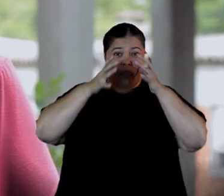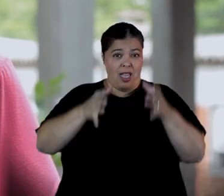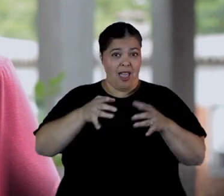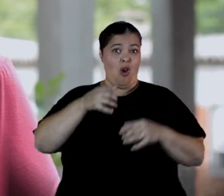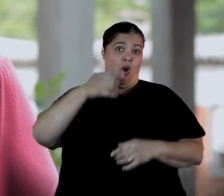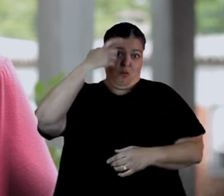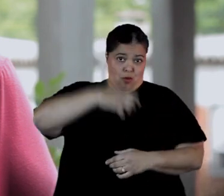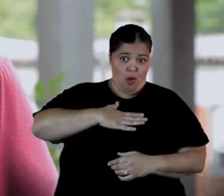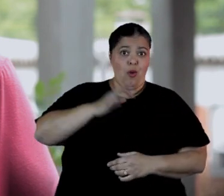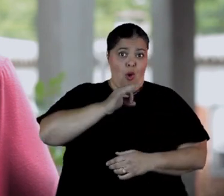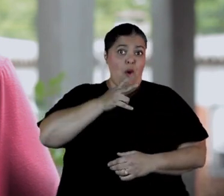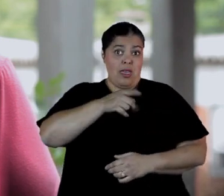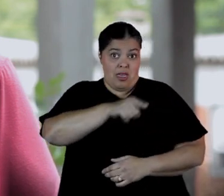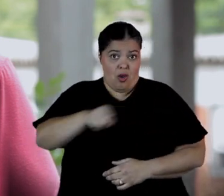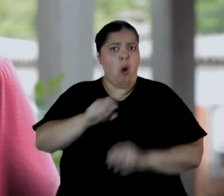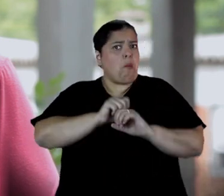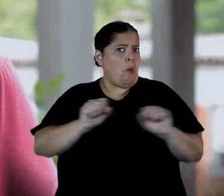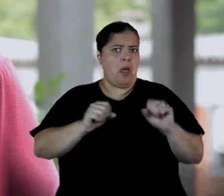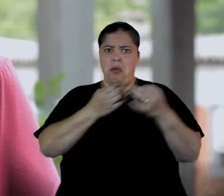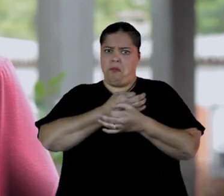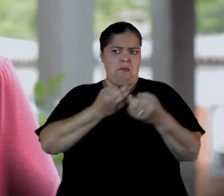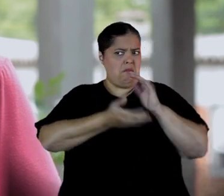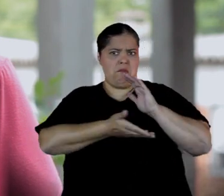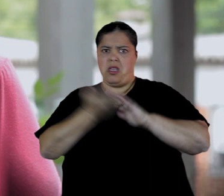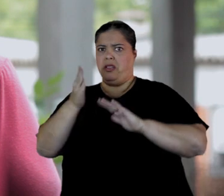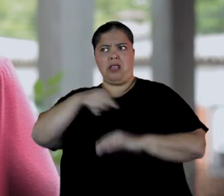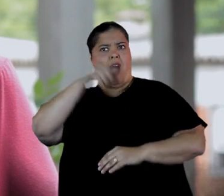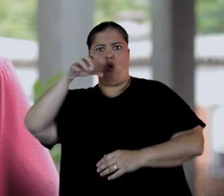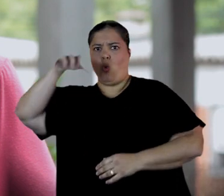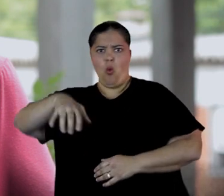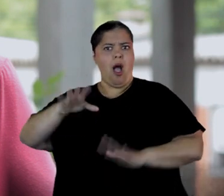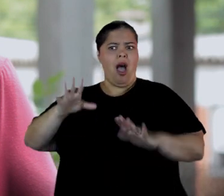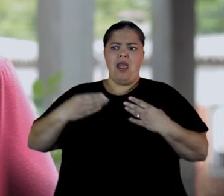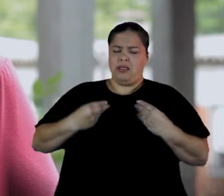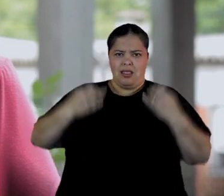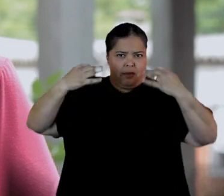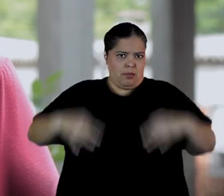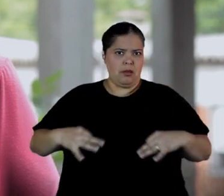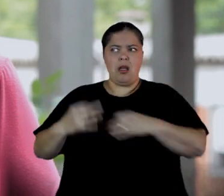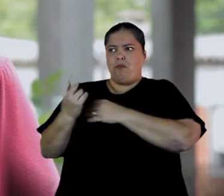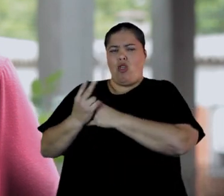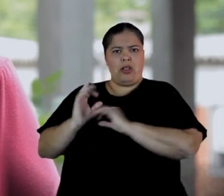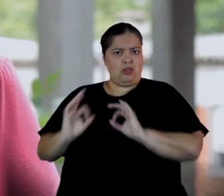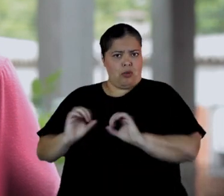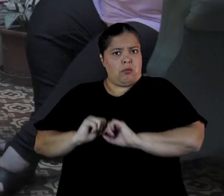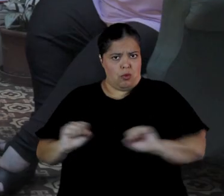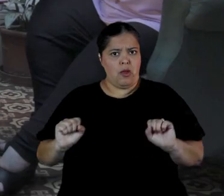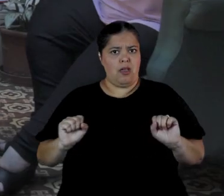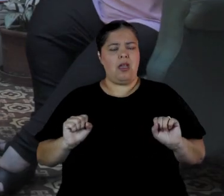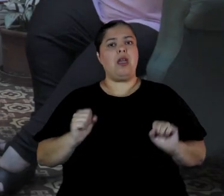irse perfectamente de su hogar a donde ella sienta que va a estar segura y protegida. Pero, bueno,